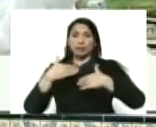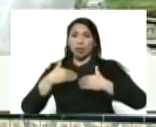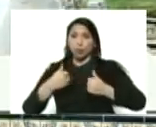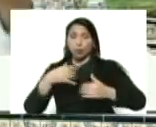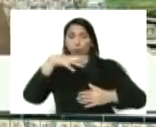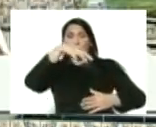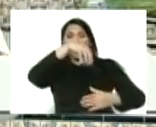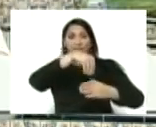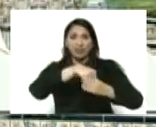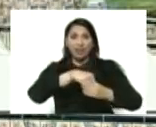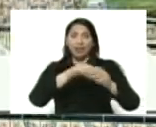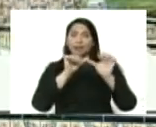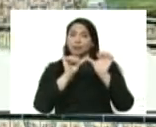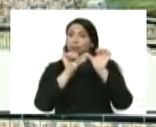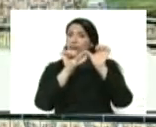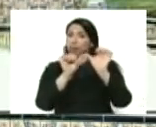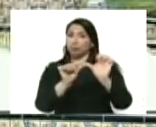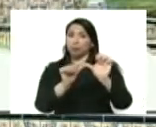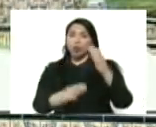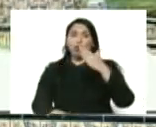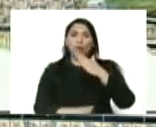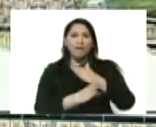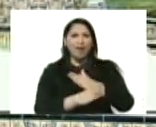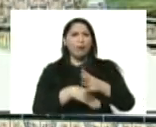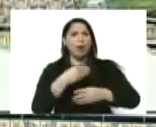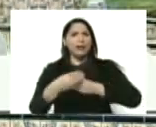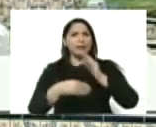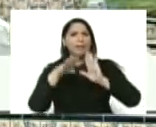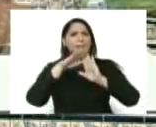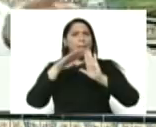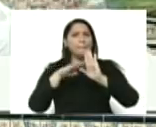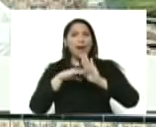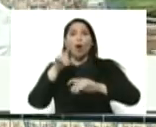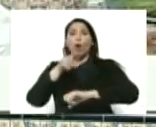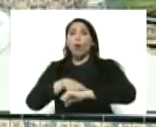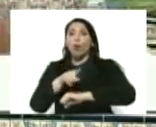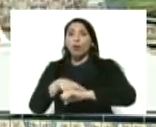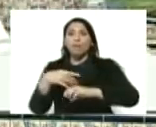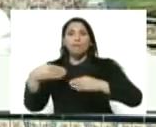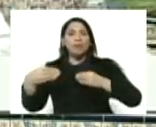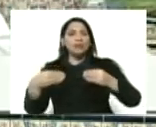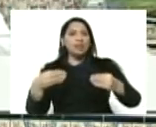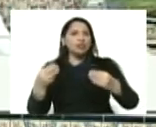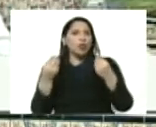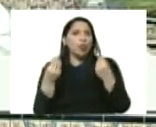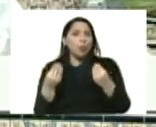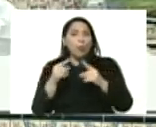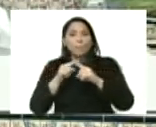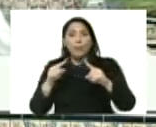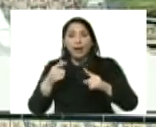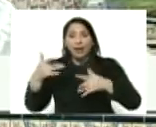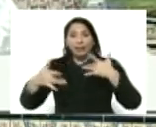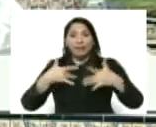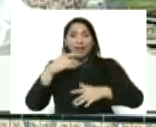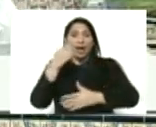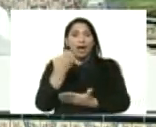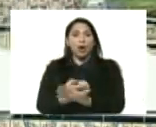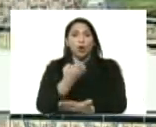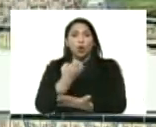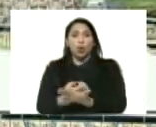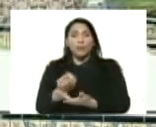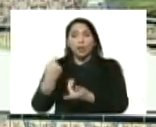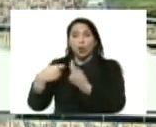cuarentena se mantiene, lo que vamos a establecer es franja horaria de flexibilización para la actividad económica,